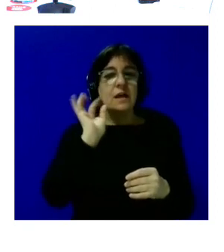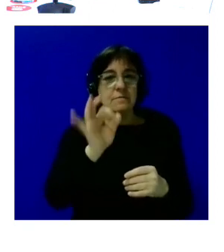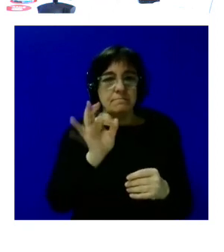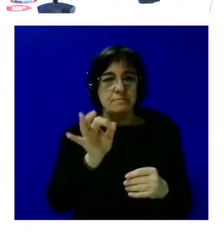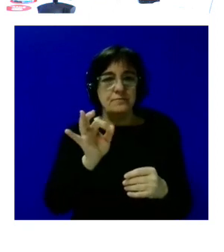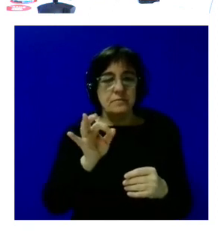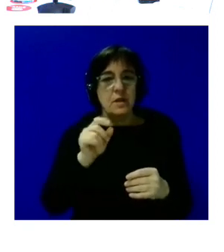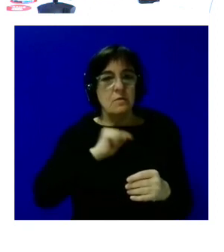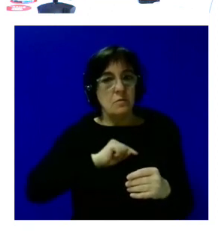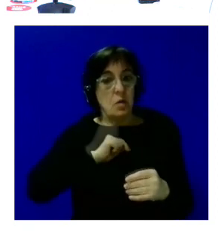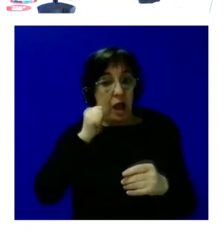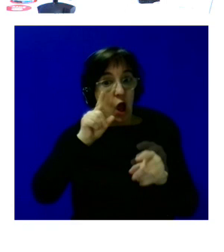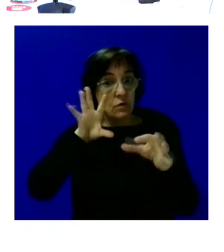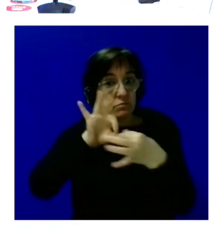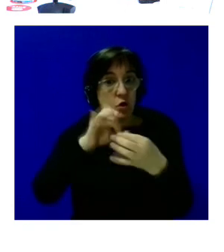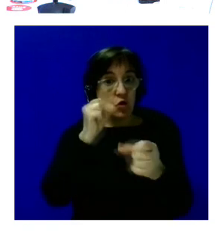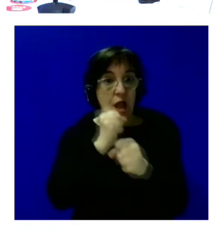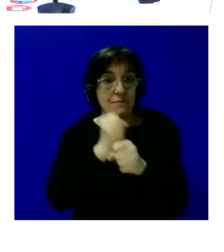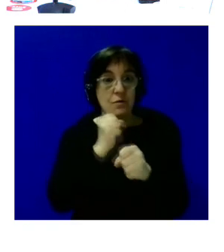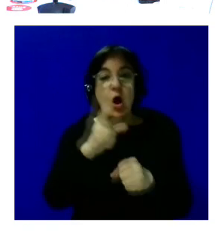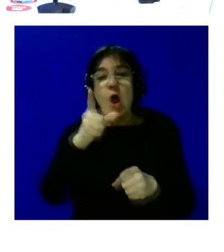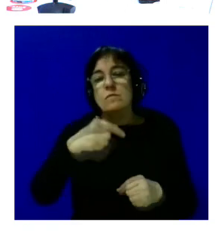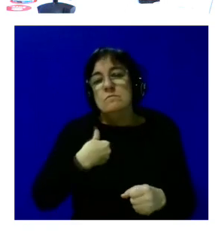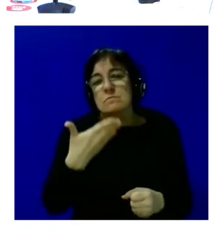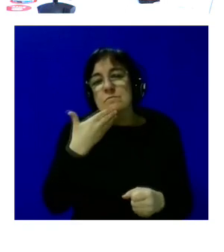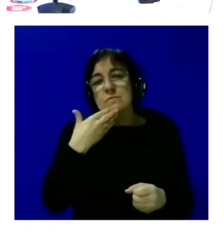tiene sentido para tu trabajo o simplemente es un hobby